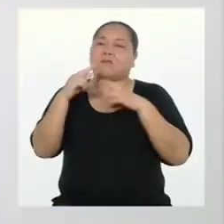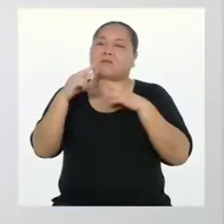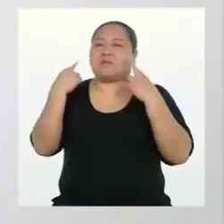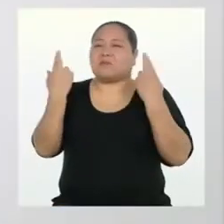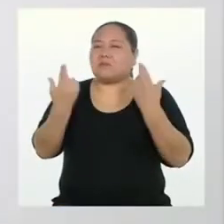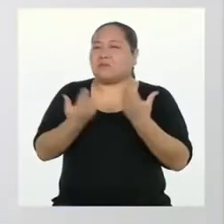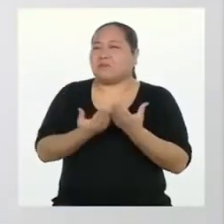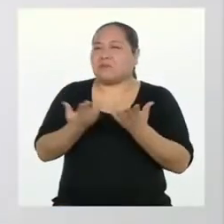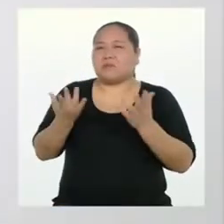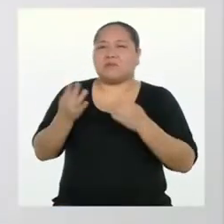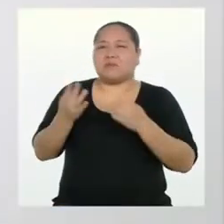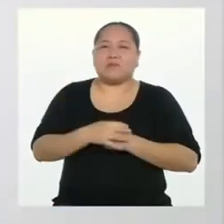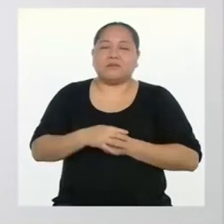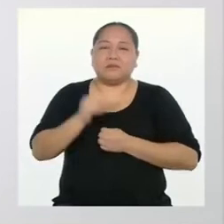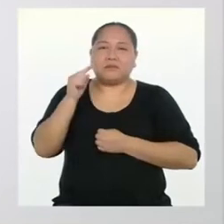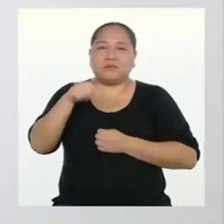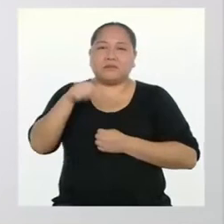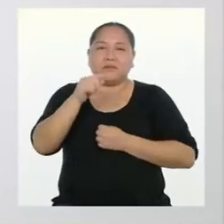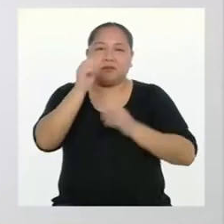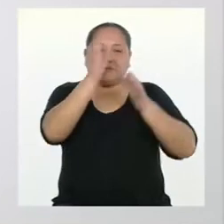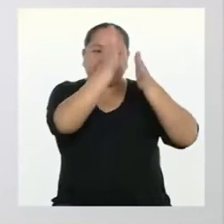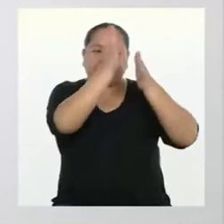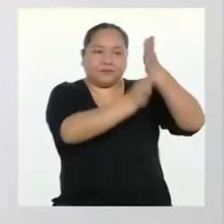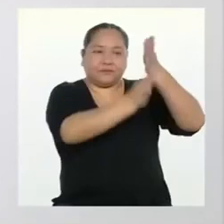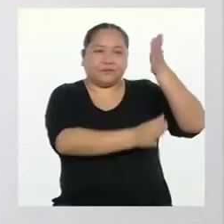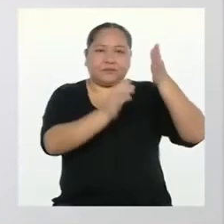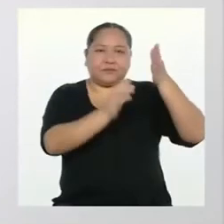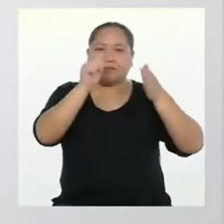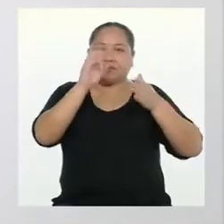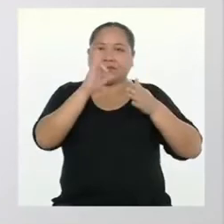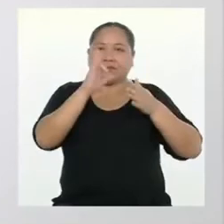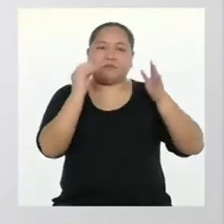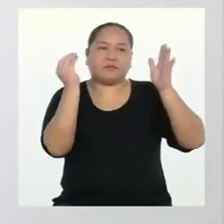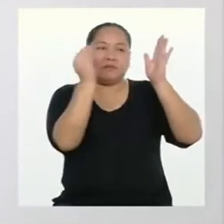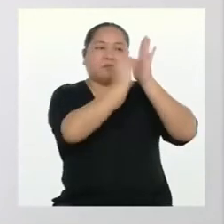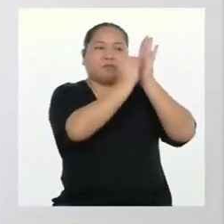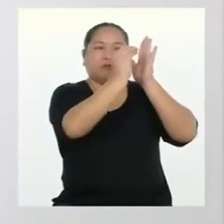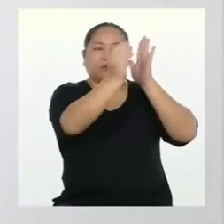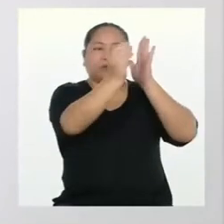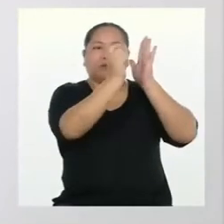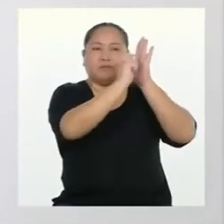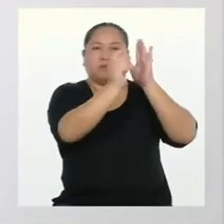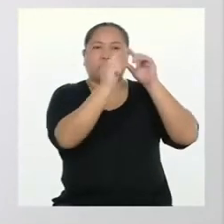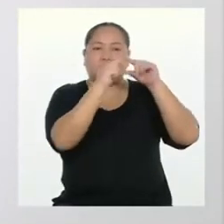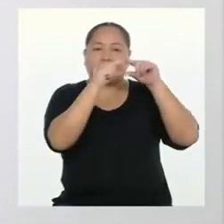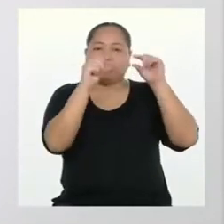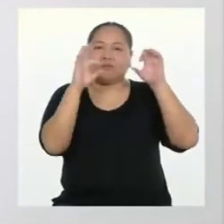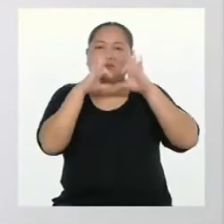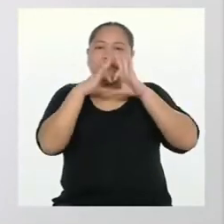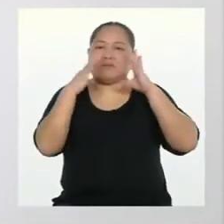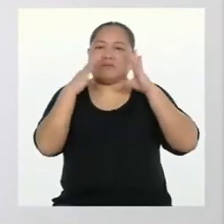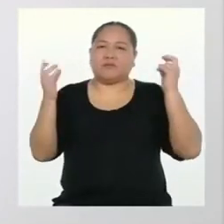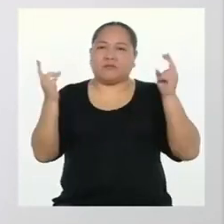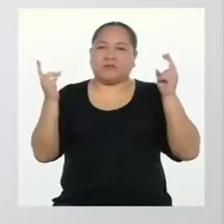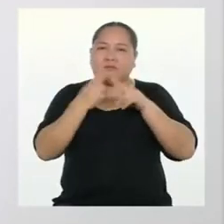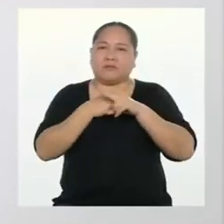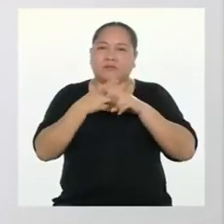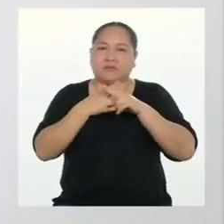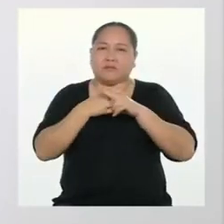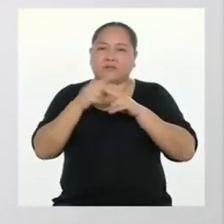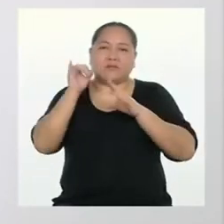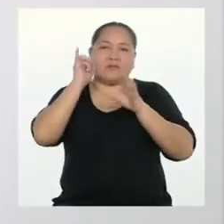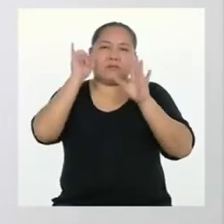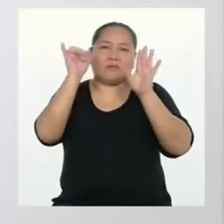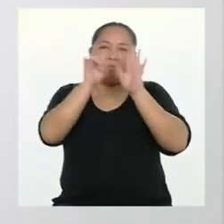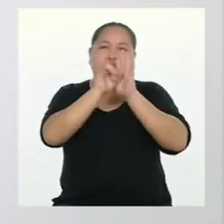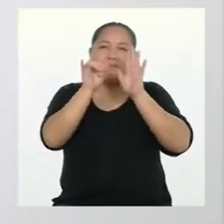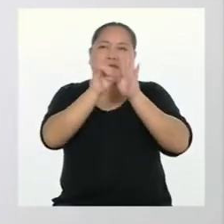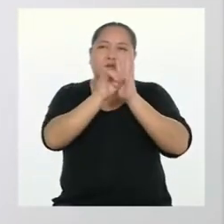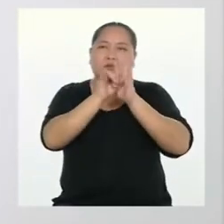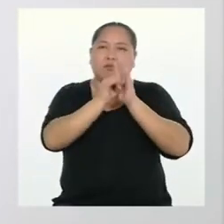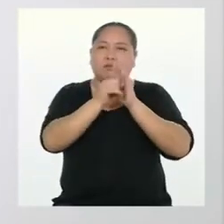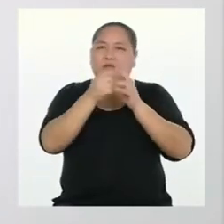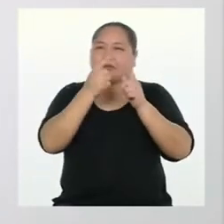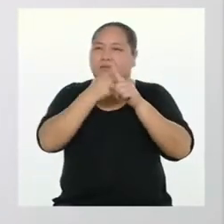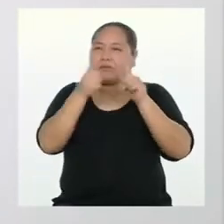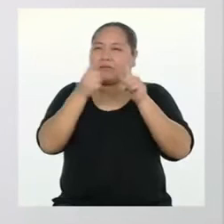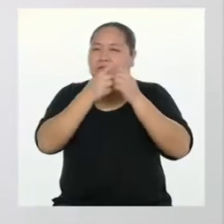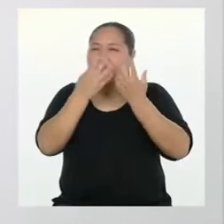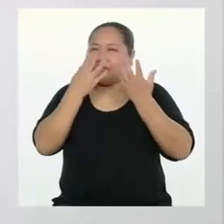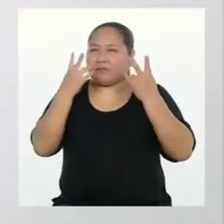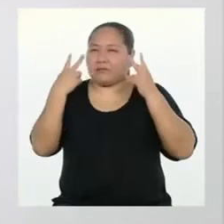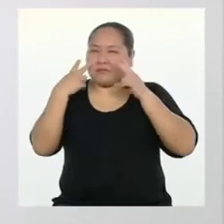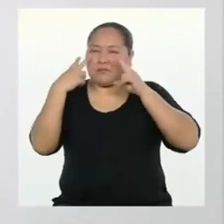Los afiches incluyen textos. Por lo general, frases cortas, imágenes y recursos